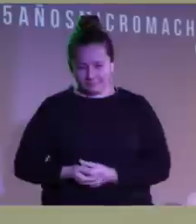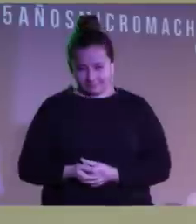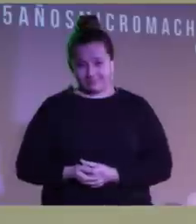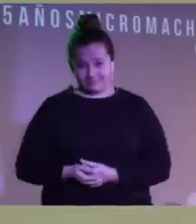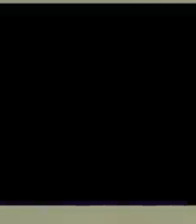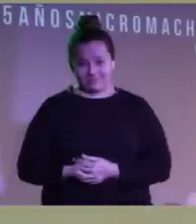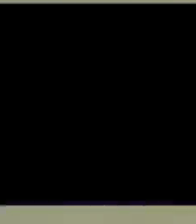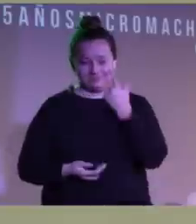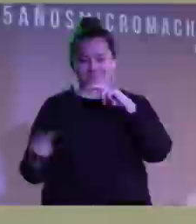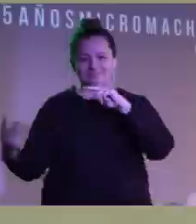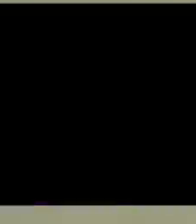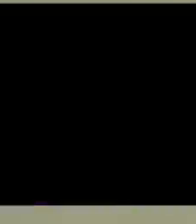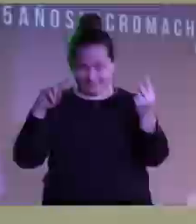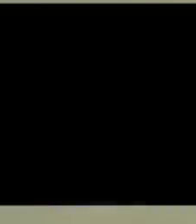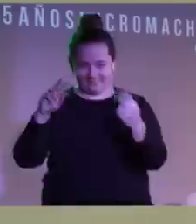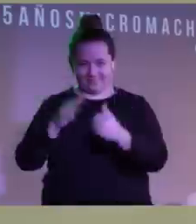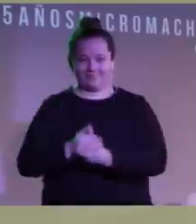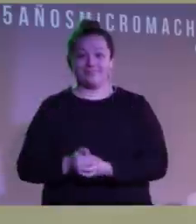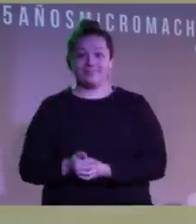Traduzco.